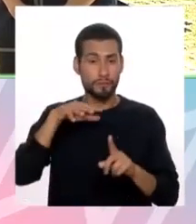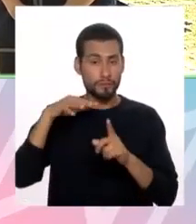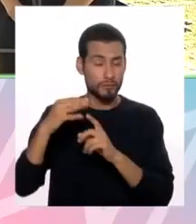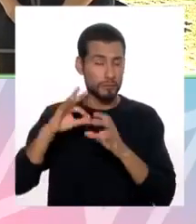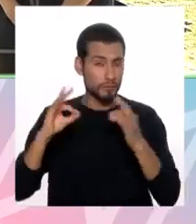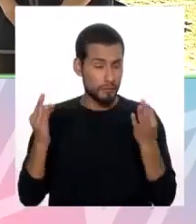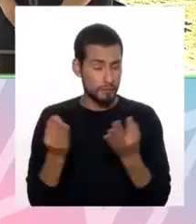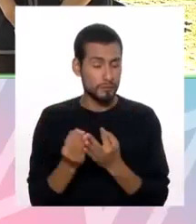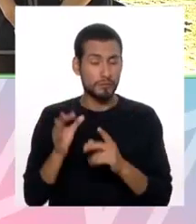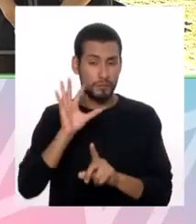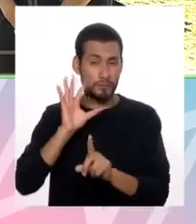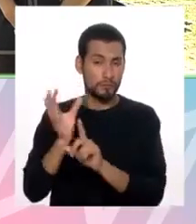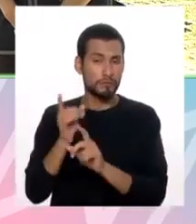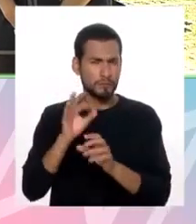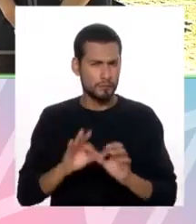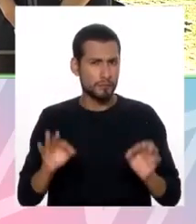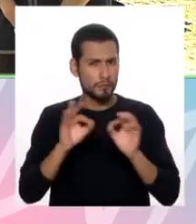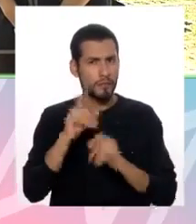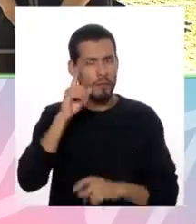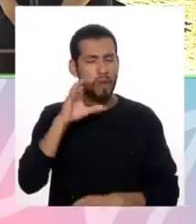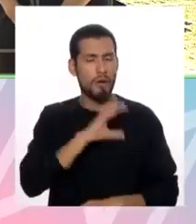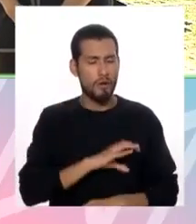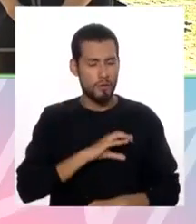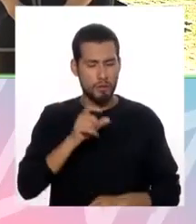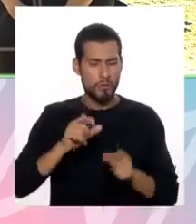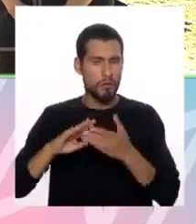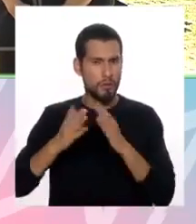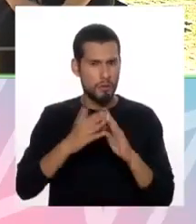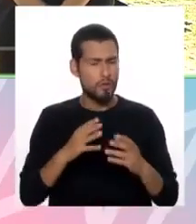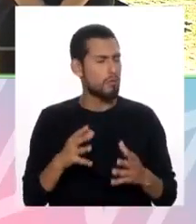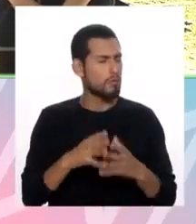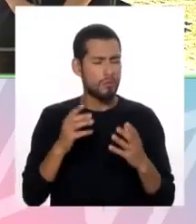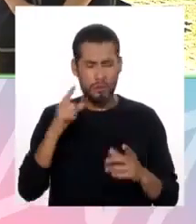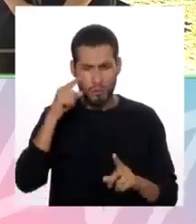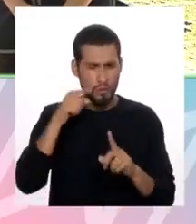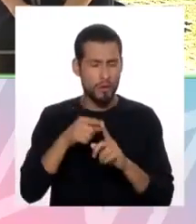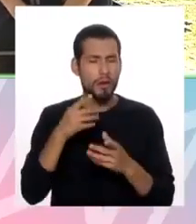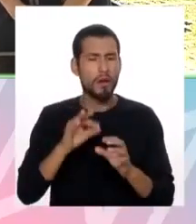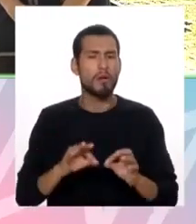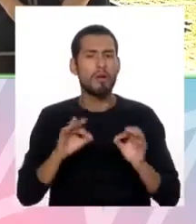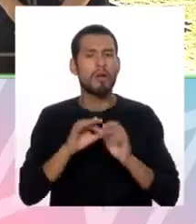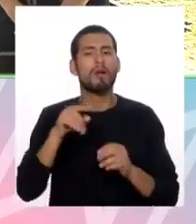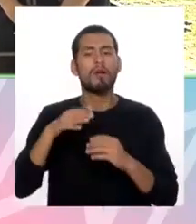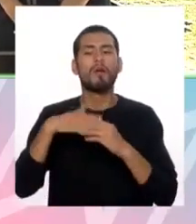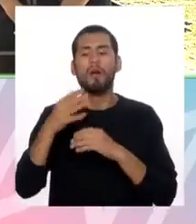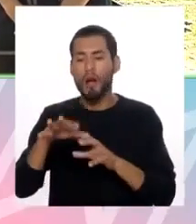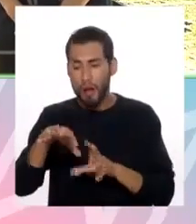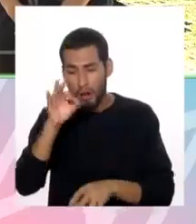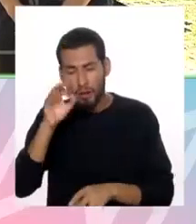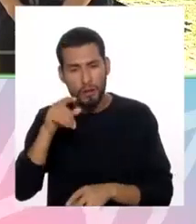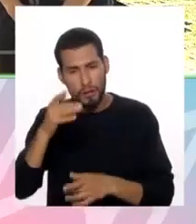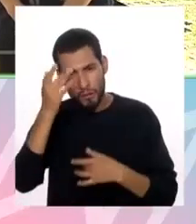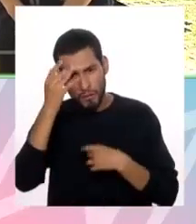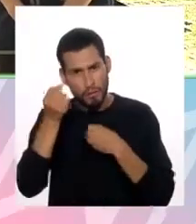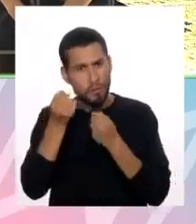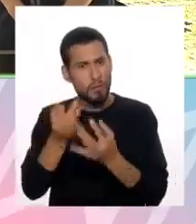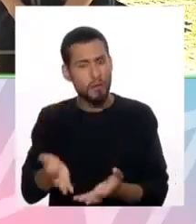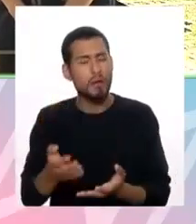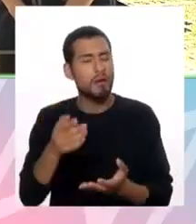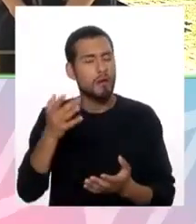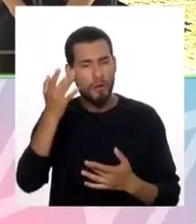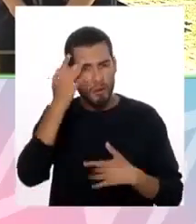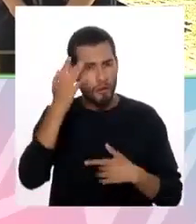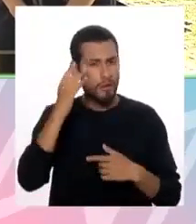familiar tiene mucho que ver, el comportamiento comunitario tiene mucho que ver en lo que se deriva luego en enfermedad mental o